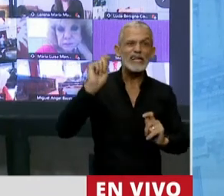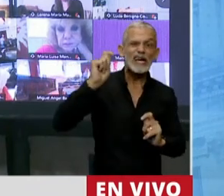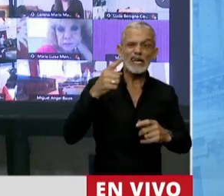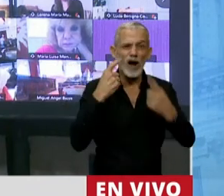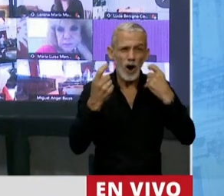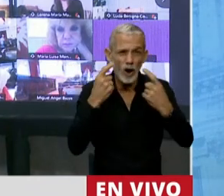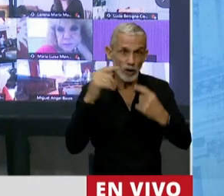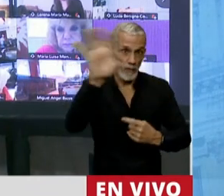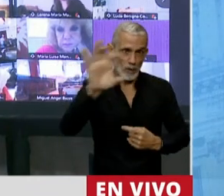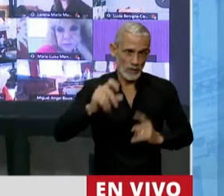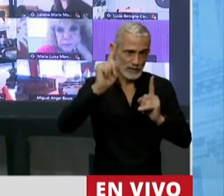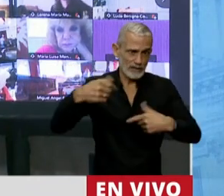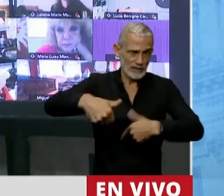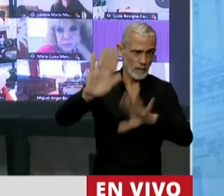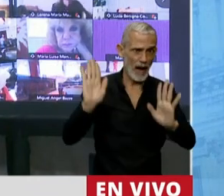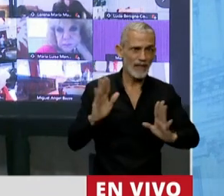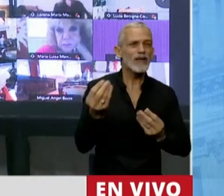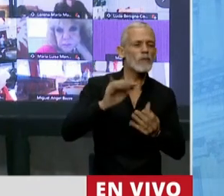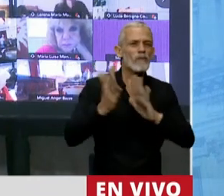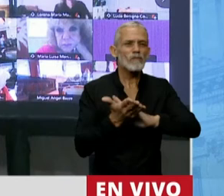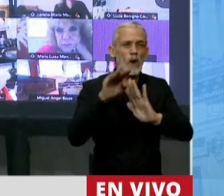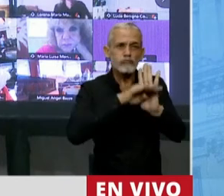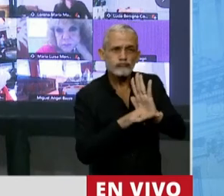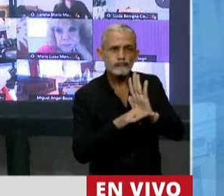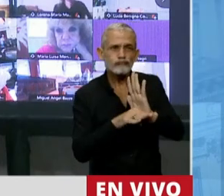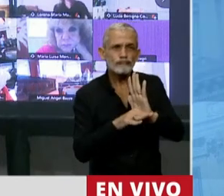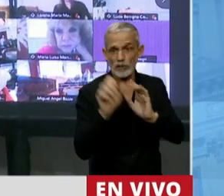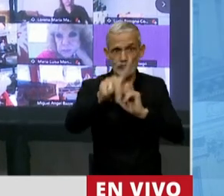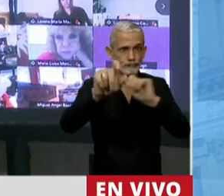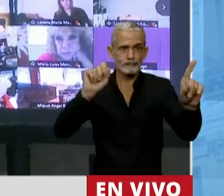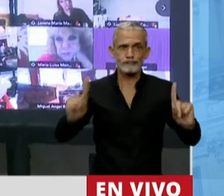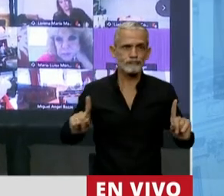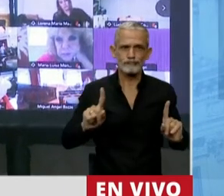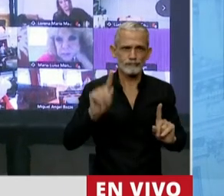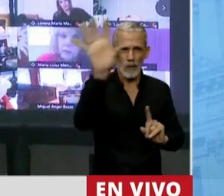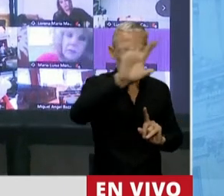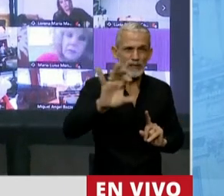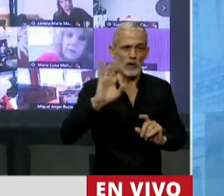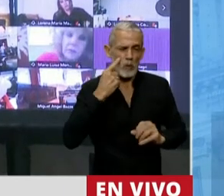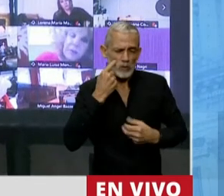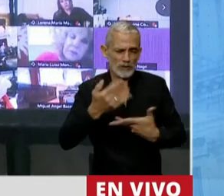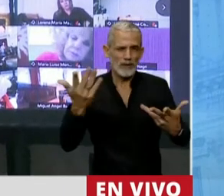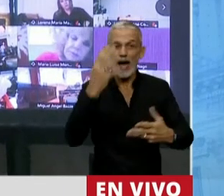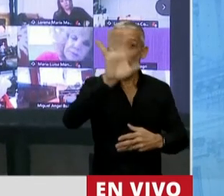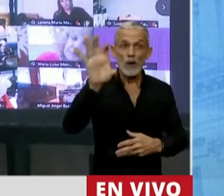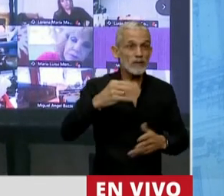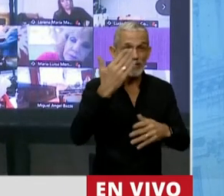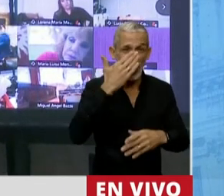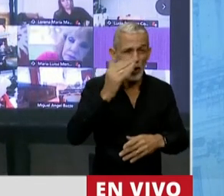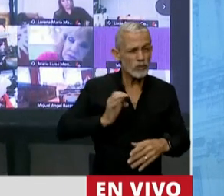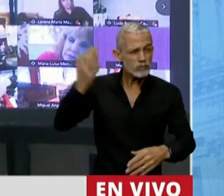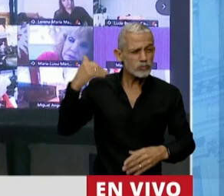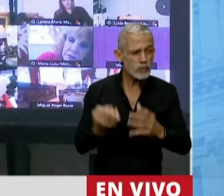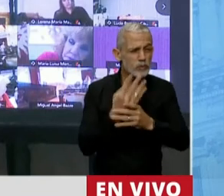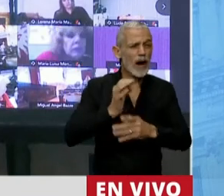las provincias determinen para actuar en el ámbito de cada jurisdicción. La provincia de Corva sancionó el año